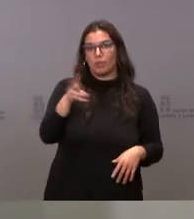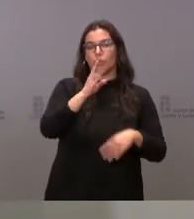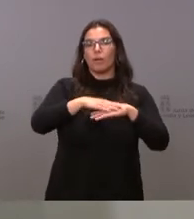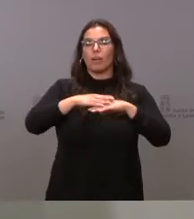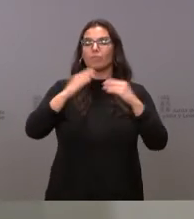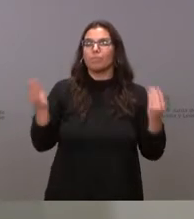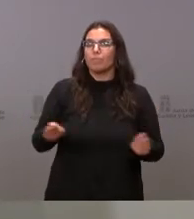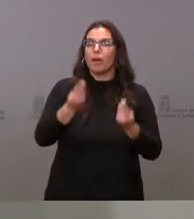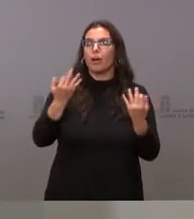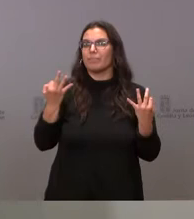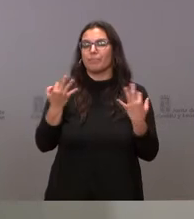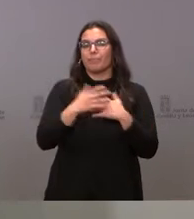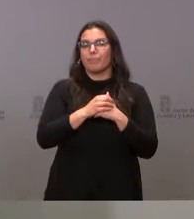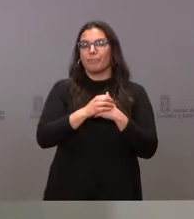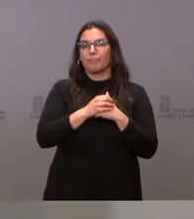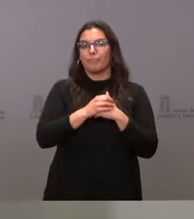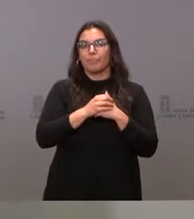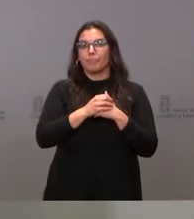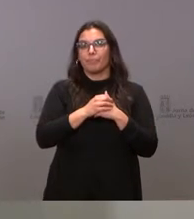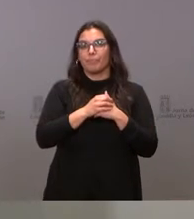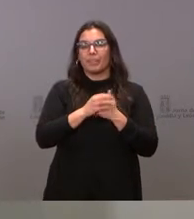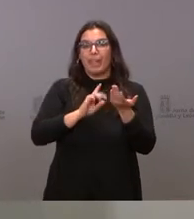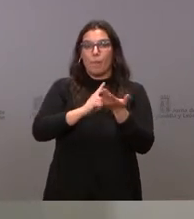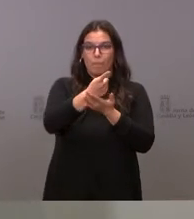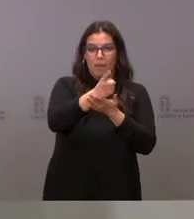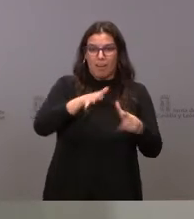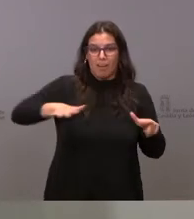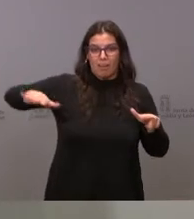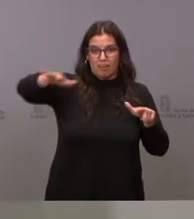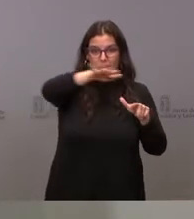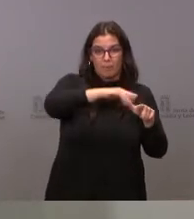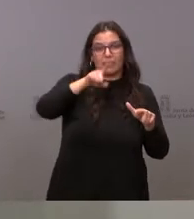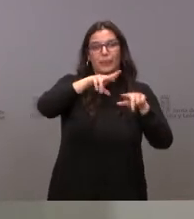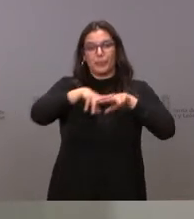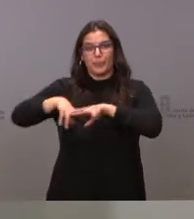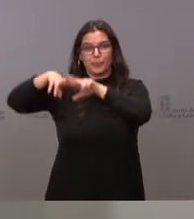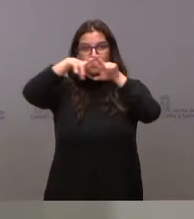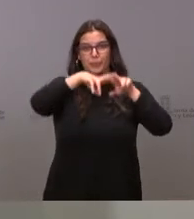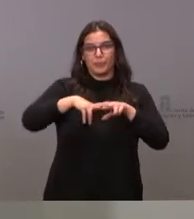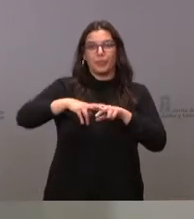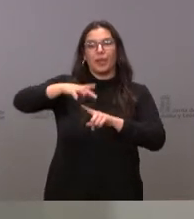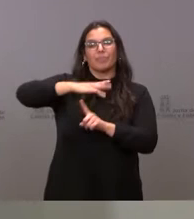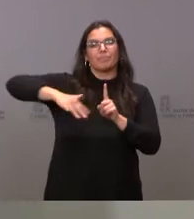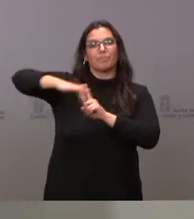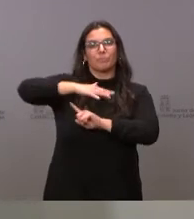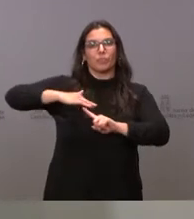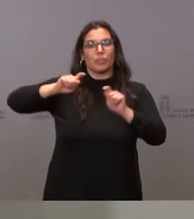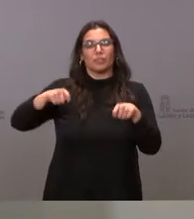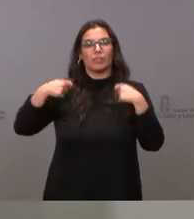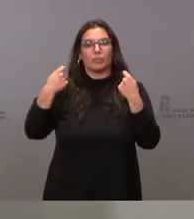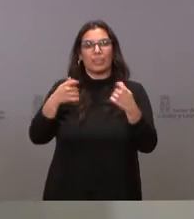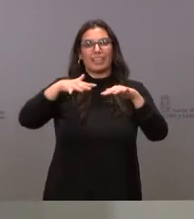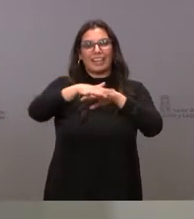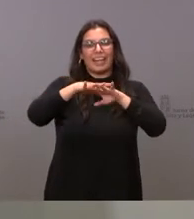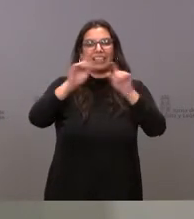mejora de la cartografía, la cartografía, perdón, y la revisión de los hábitats de interés comunitario en la red